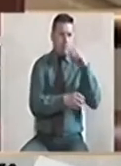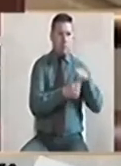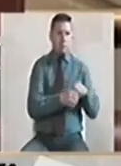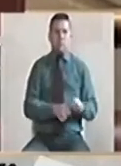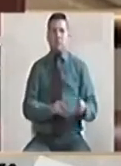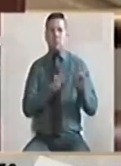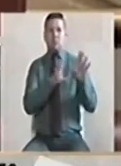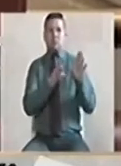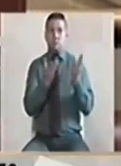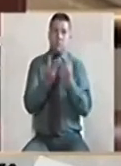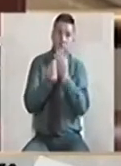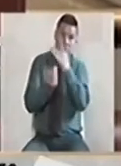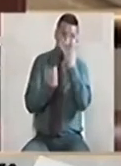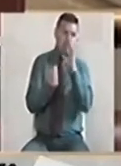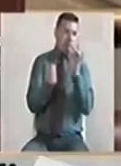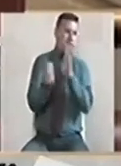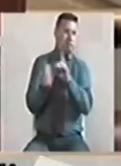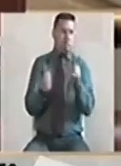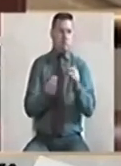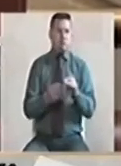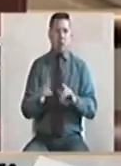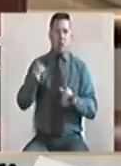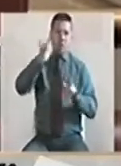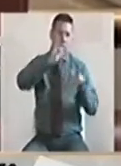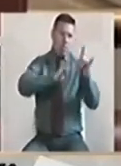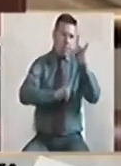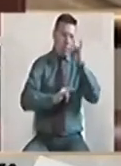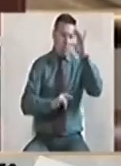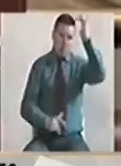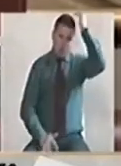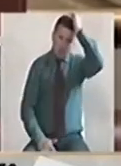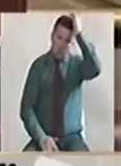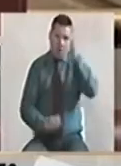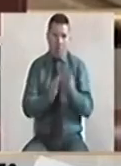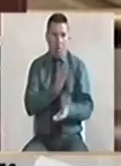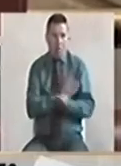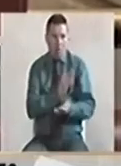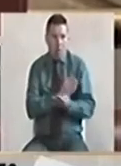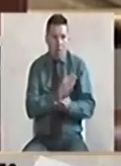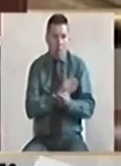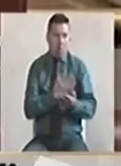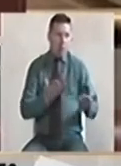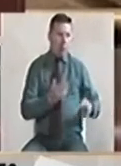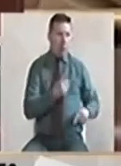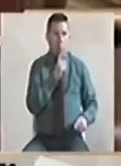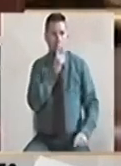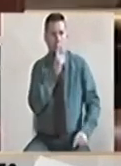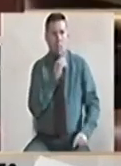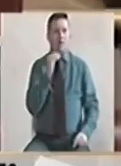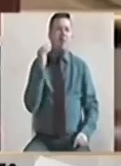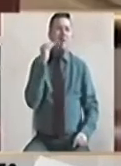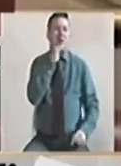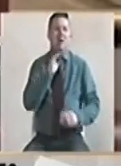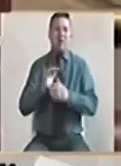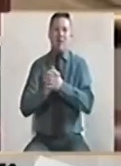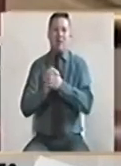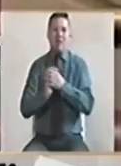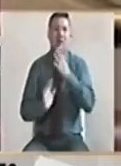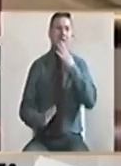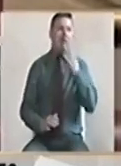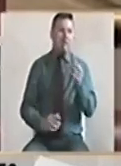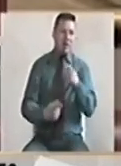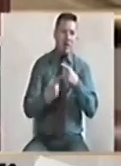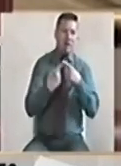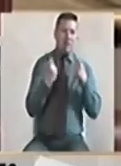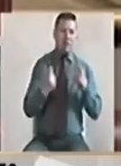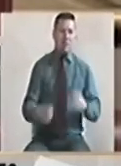desprestigio. La utilización, el chantaje, la hipocresía y la corrupción que hace falsos amigos y verdaderos enemigos.